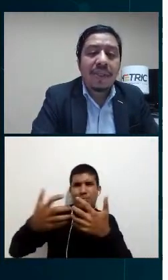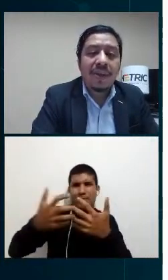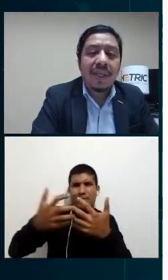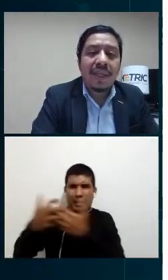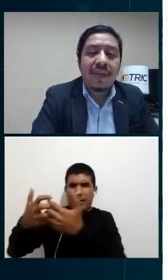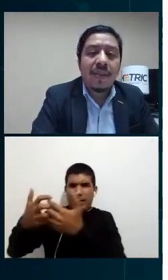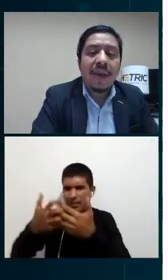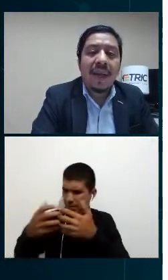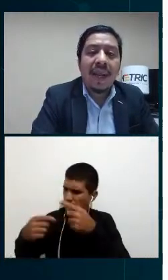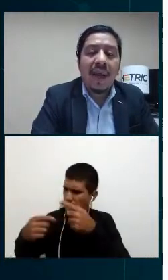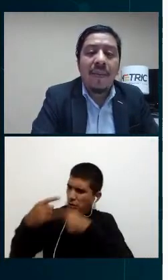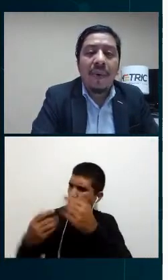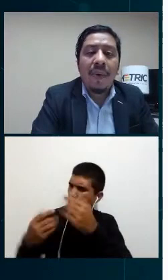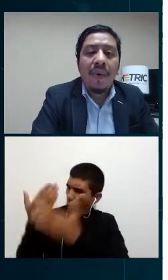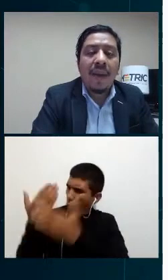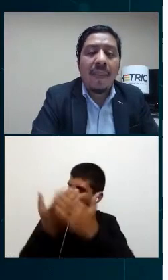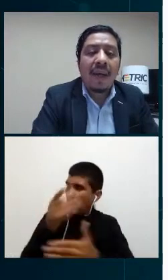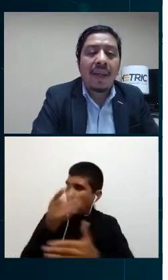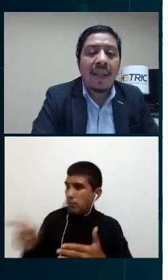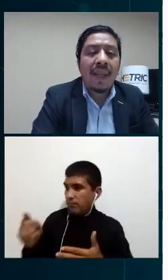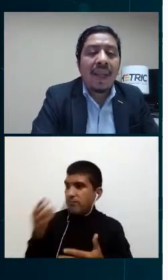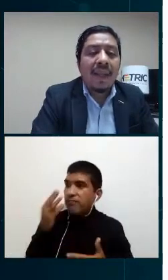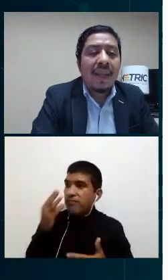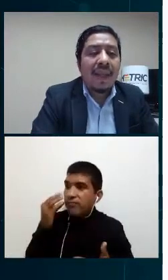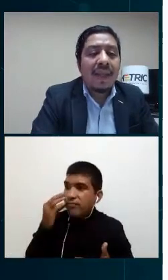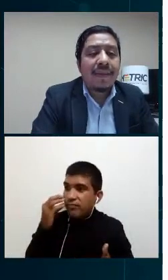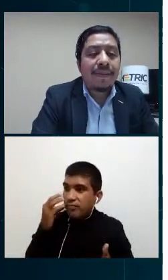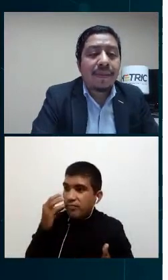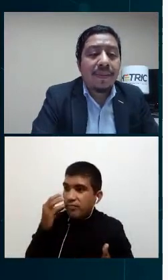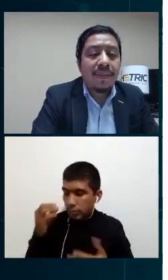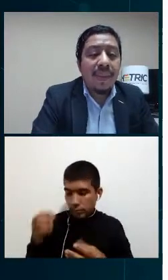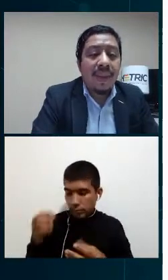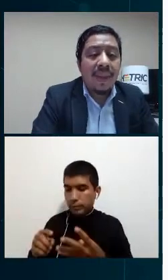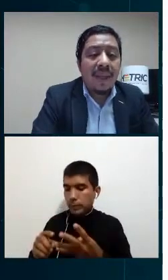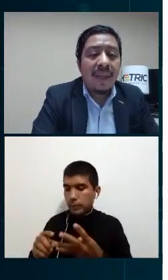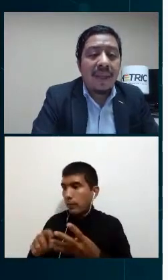personas que nos apoyan en campo con la parte de